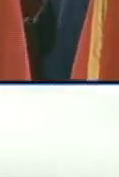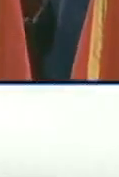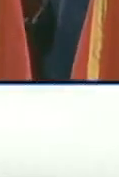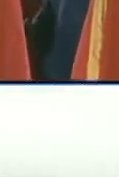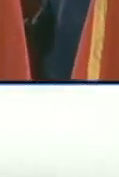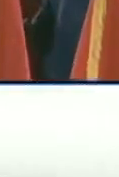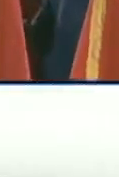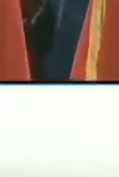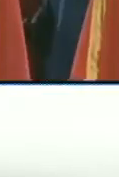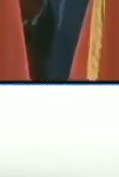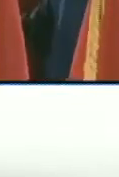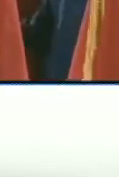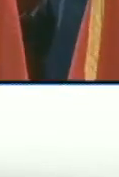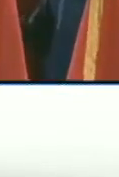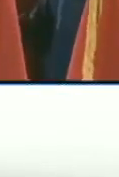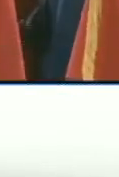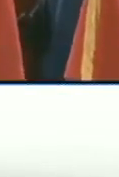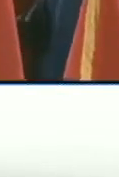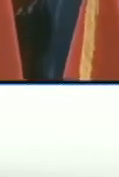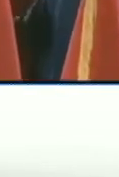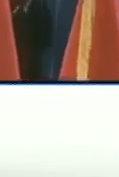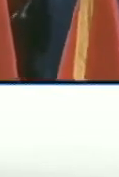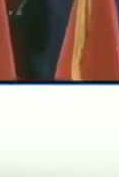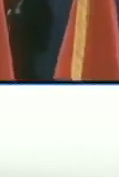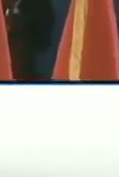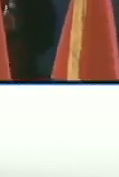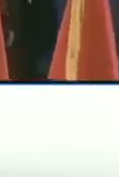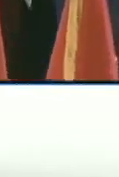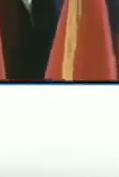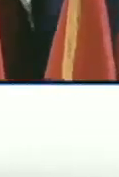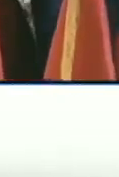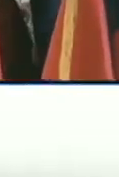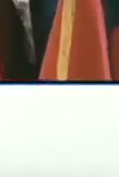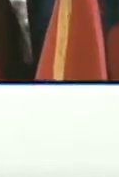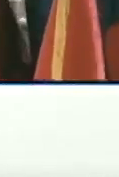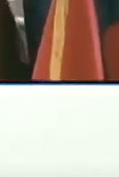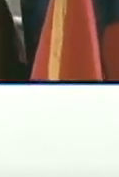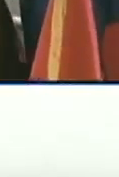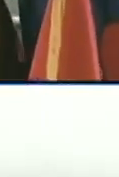y los imperios decadentes de Europa